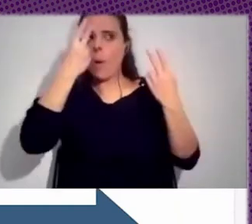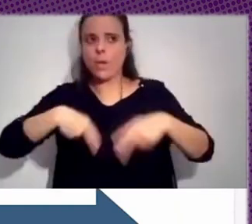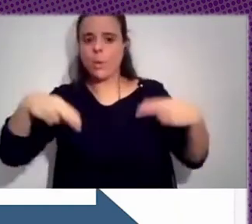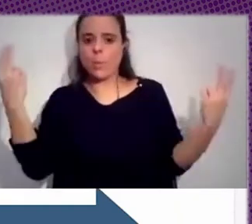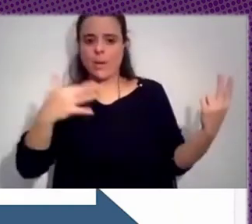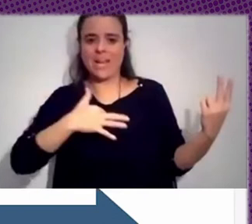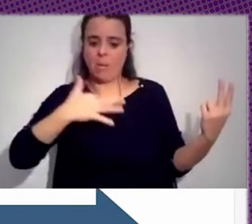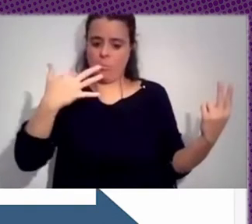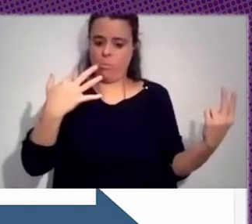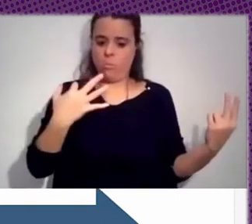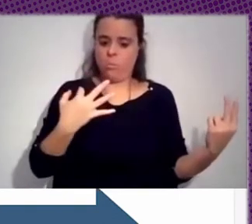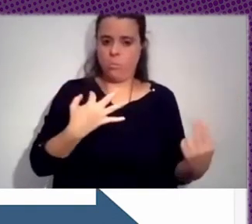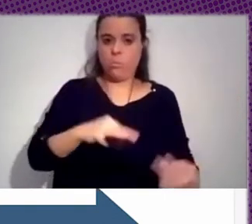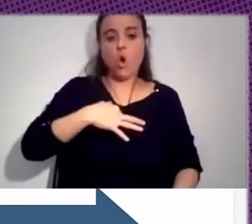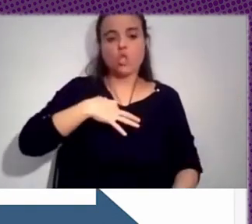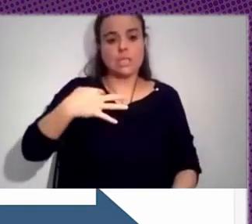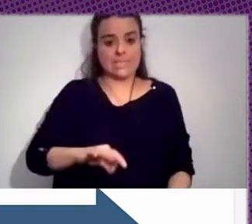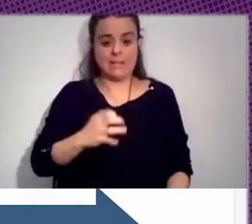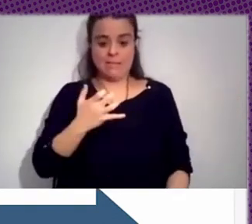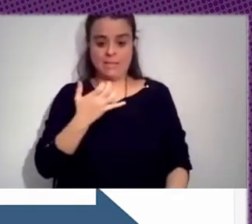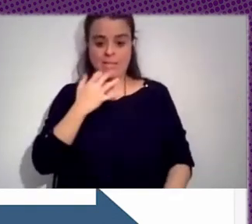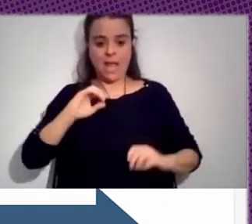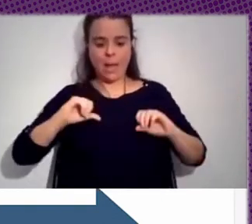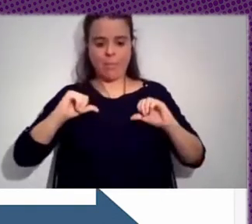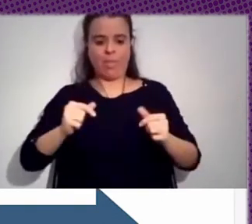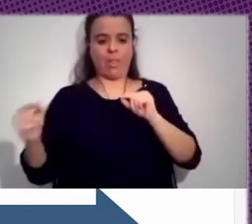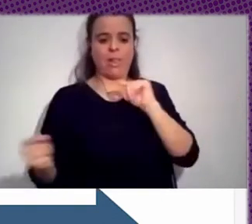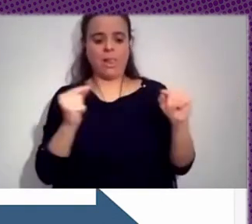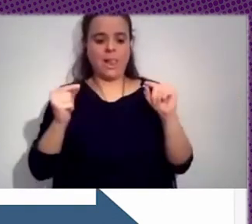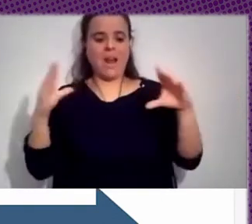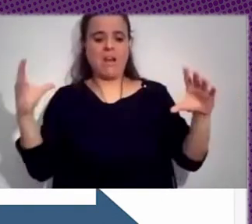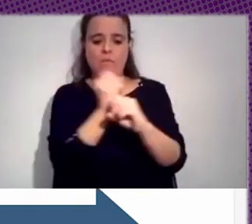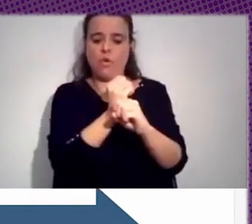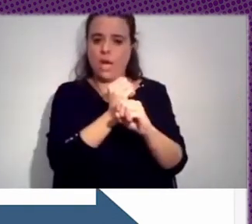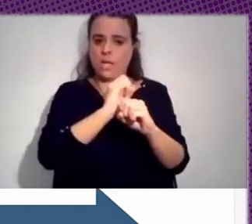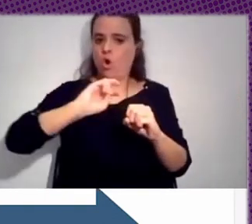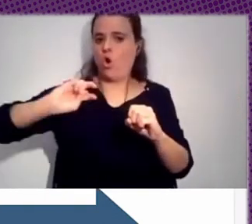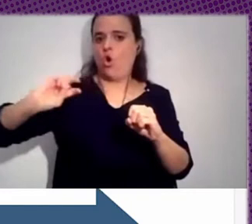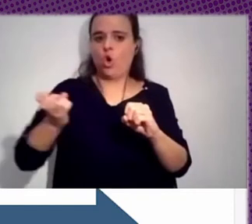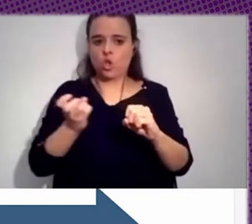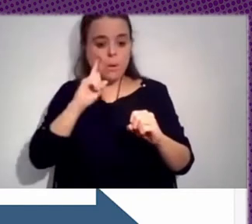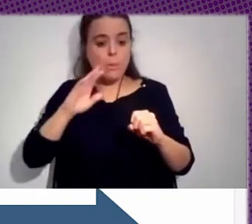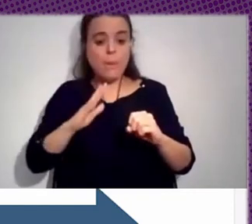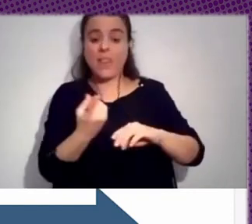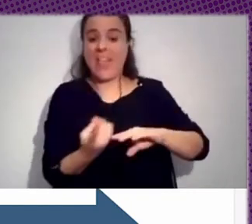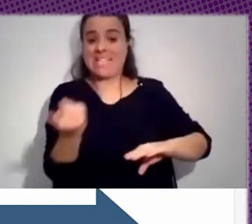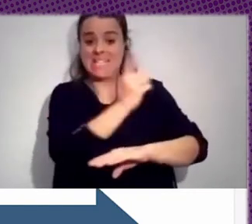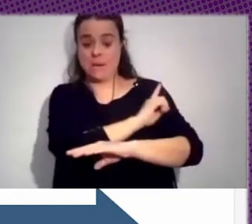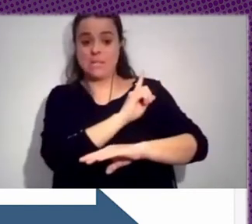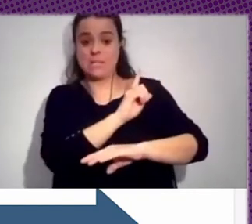y si empezamos a rebatir otros enfoques que parecen extremistas, parece que lo estamos